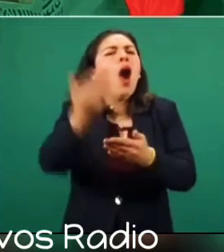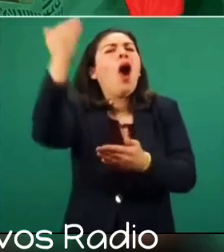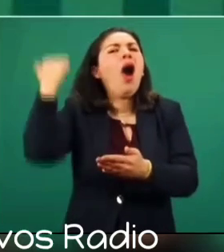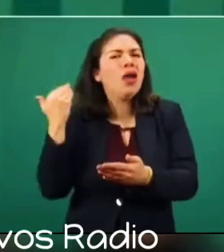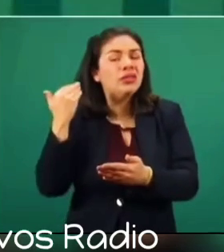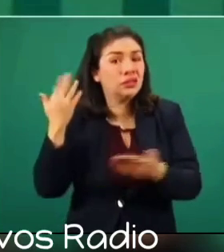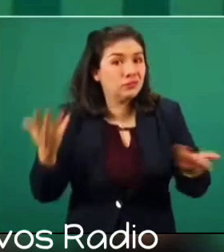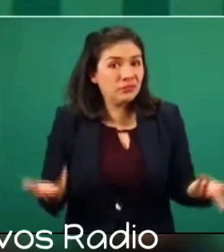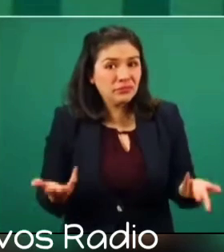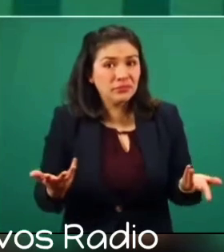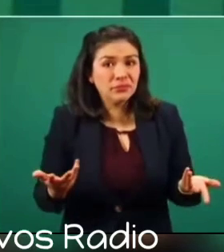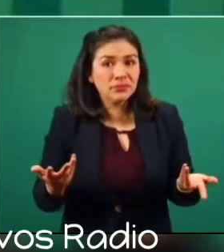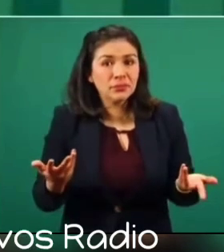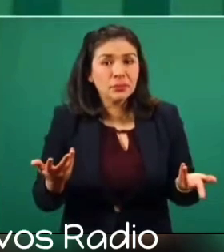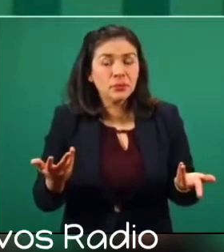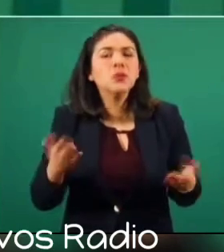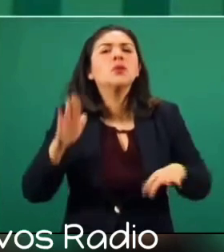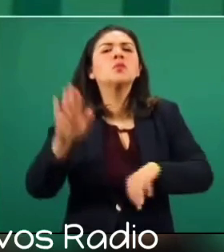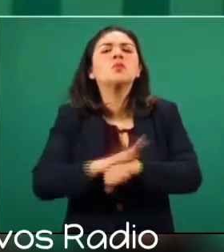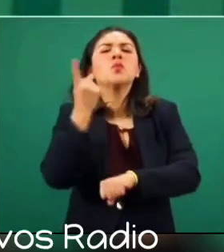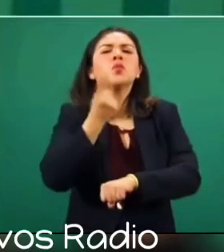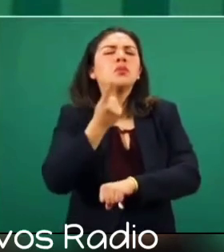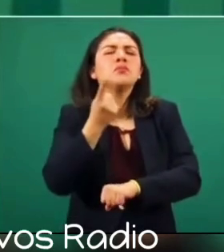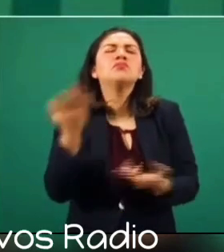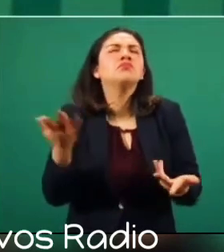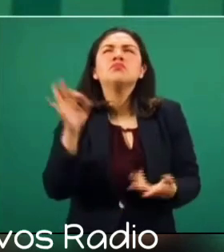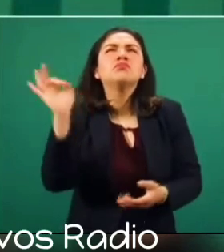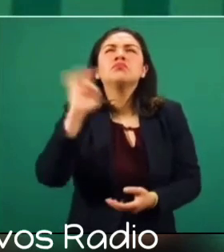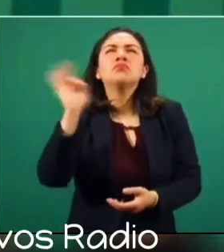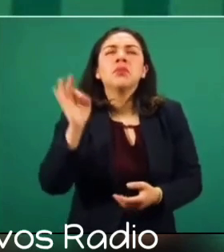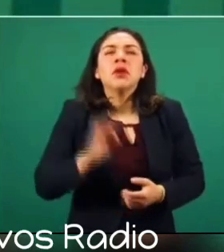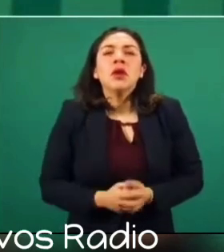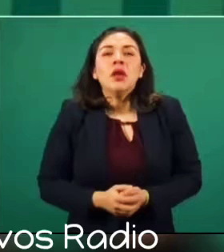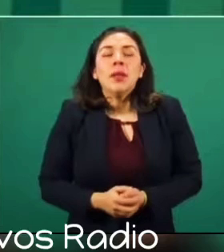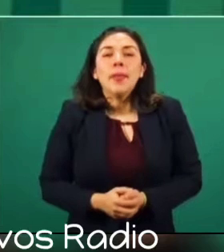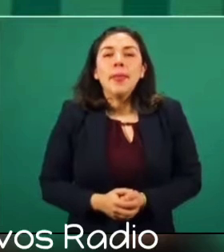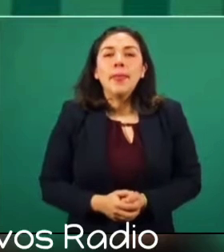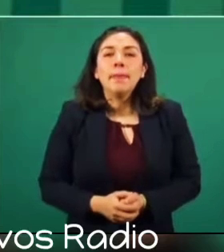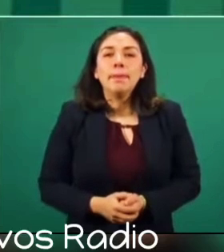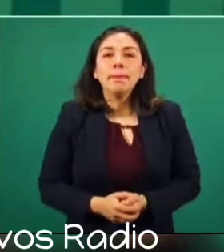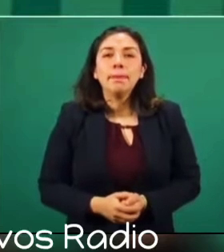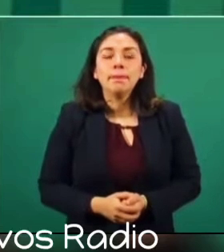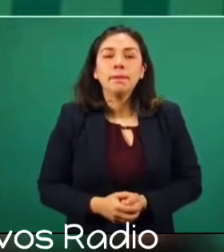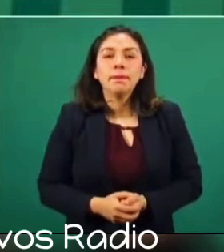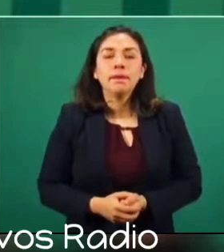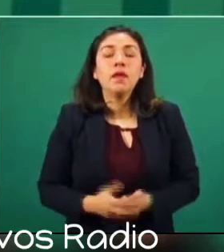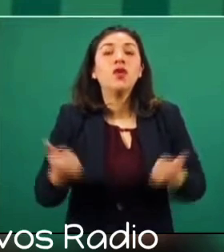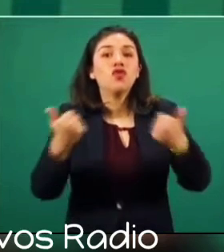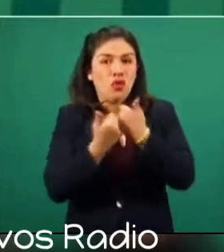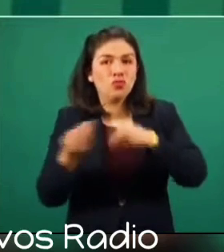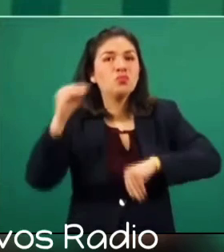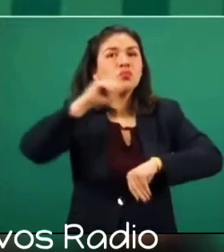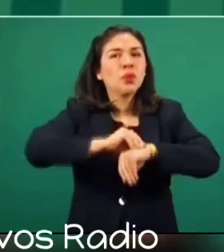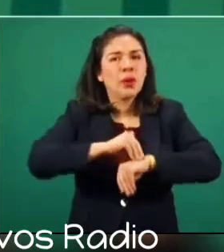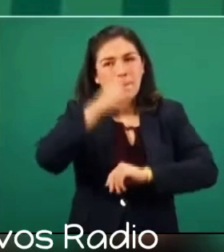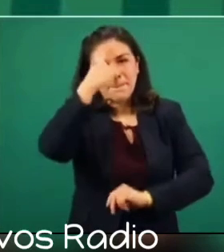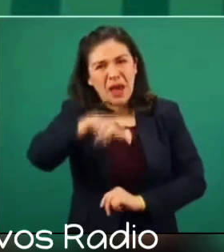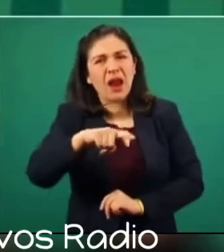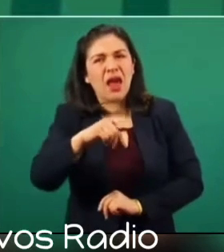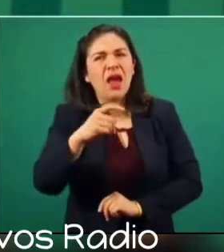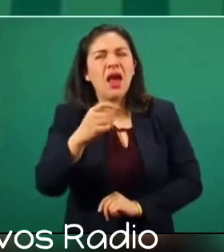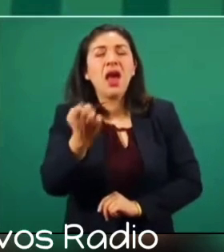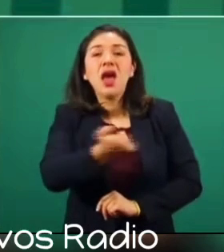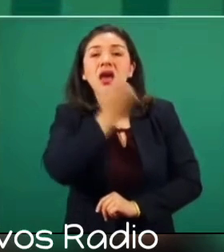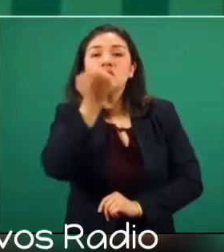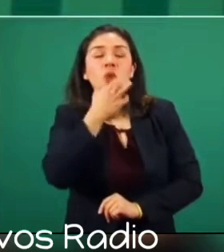porque aún con la privatización que se